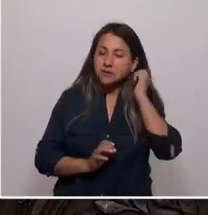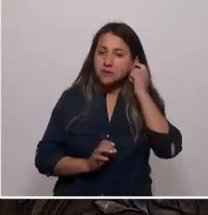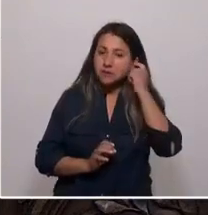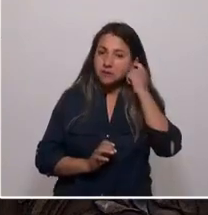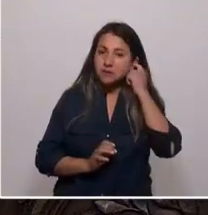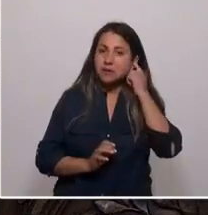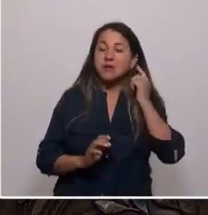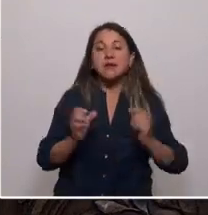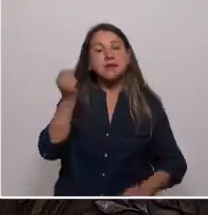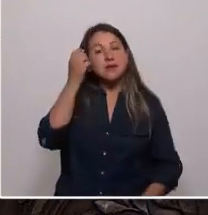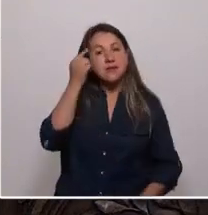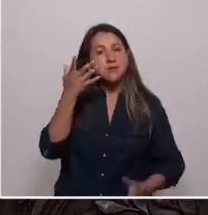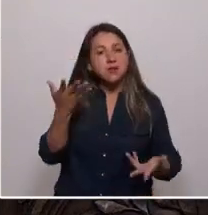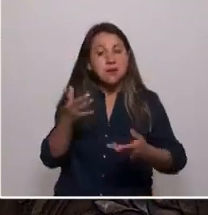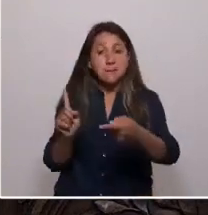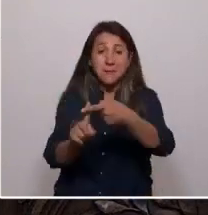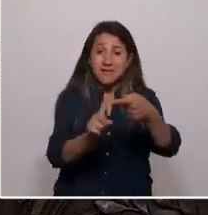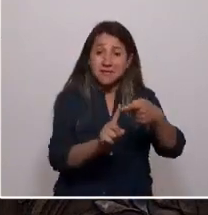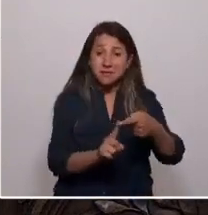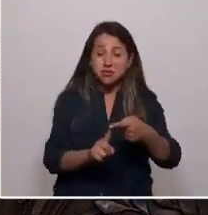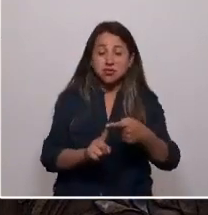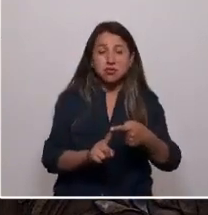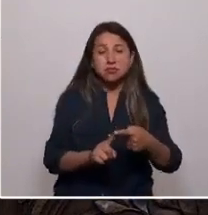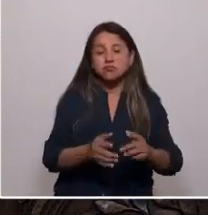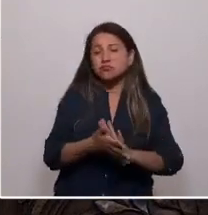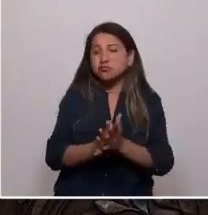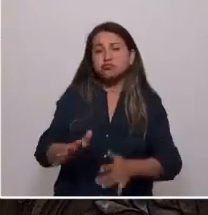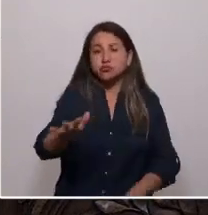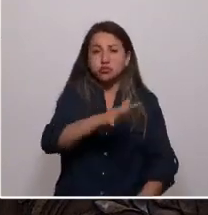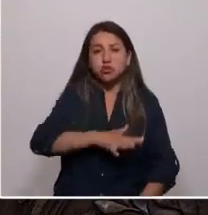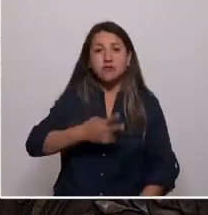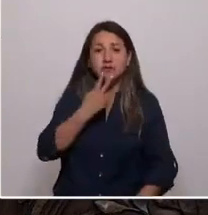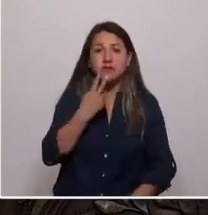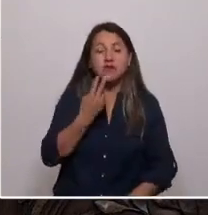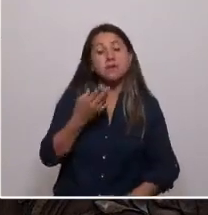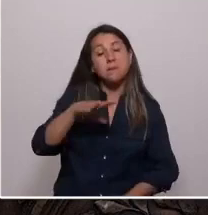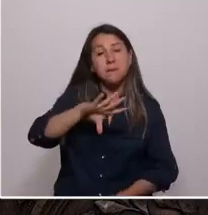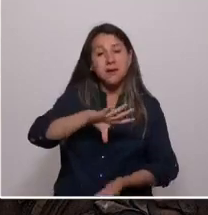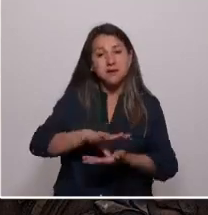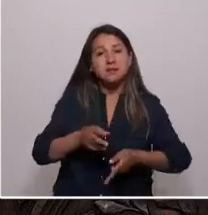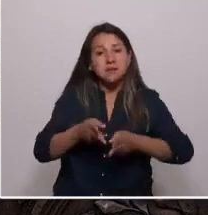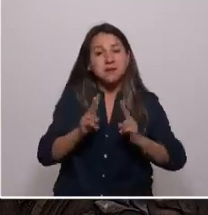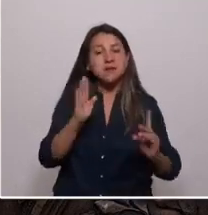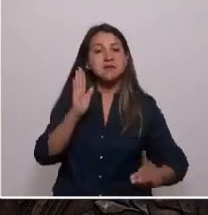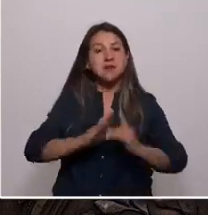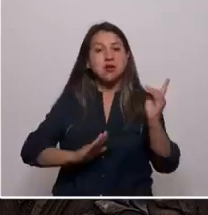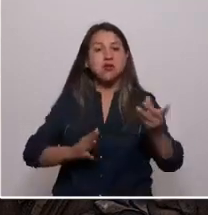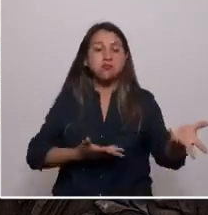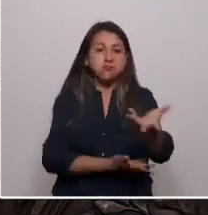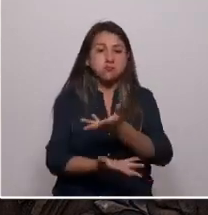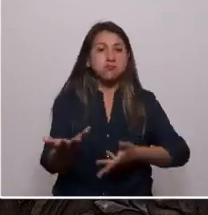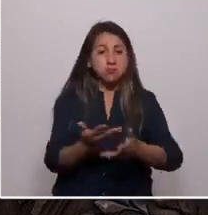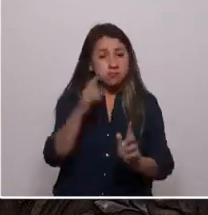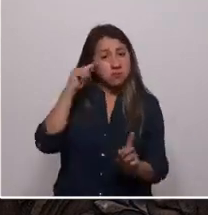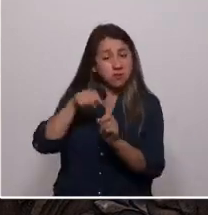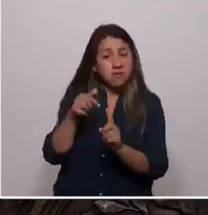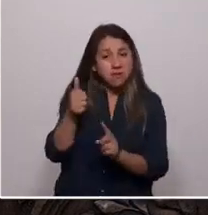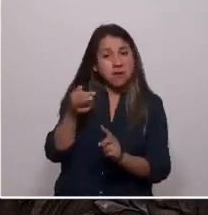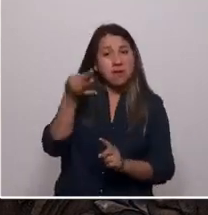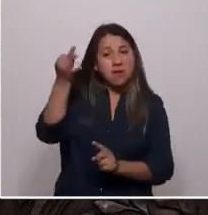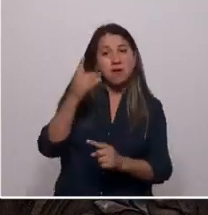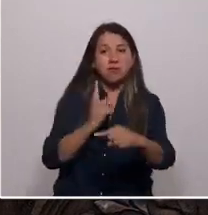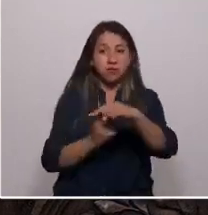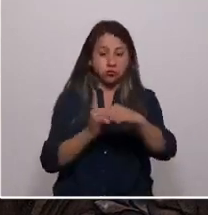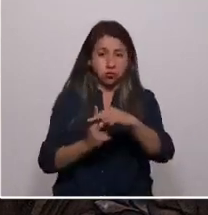también entendemos que la participación de los y las habitantes de una nación permite un desarrollo armonioso y con proyección. Solo